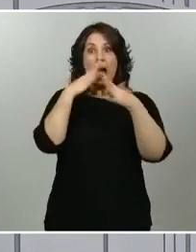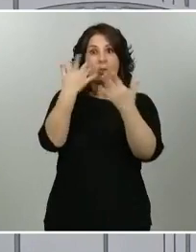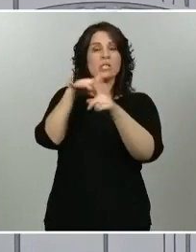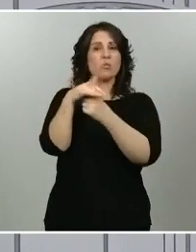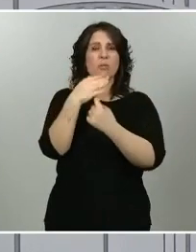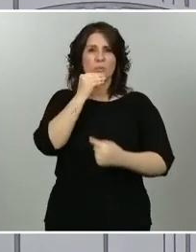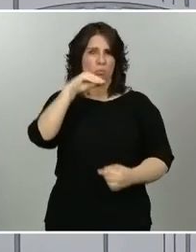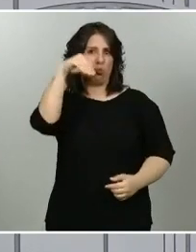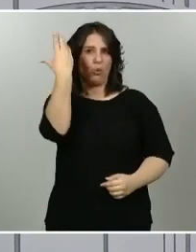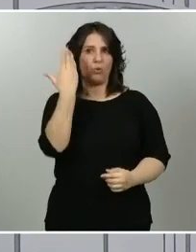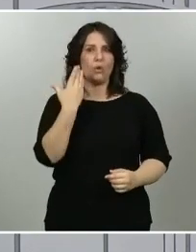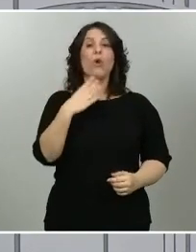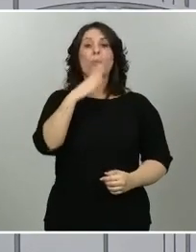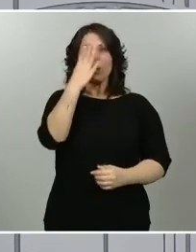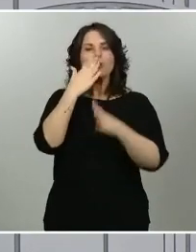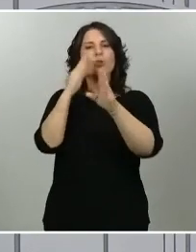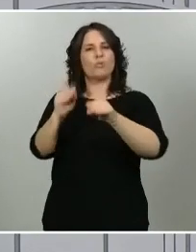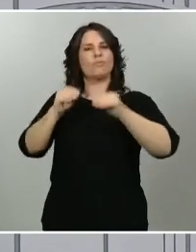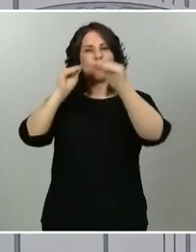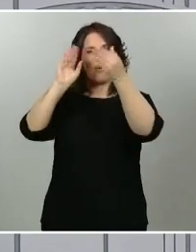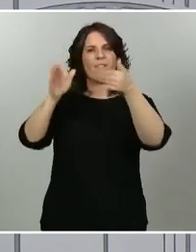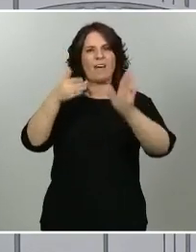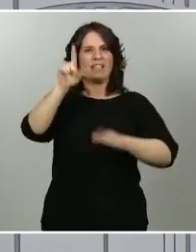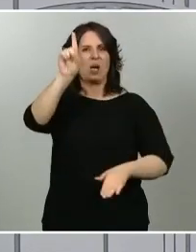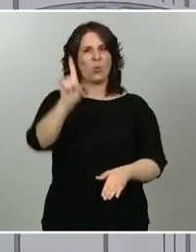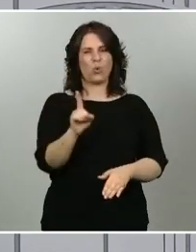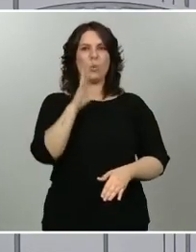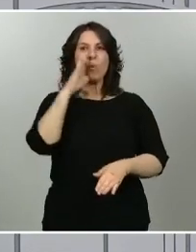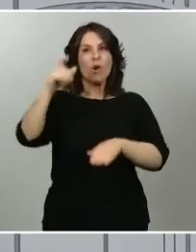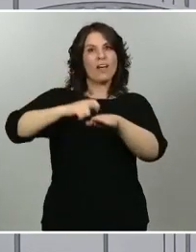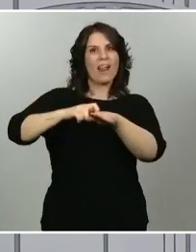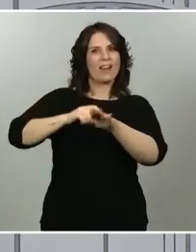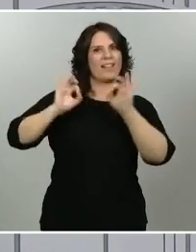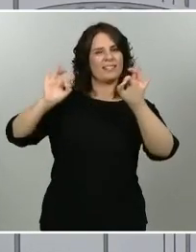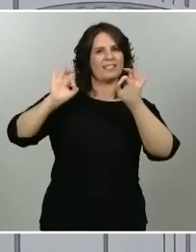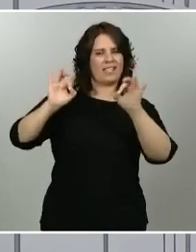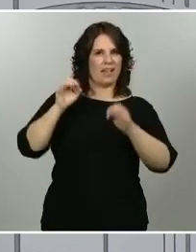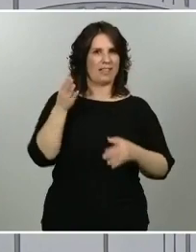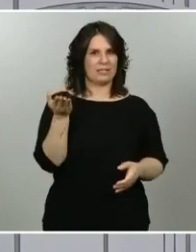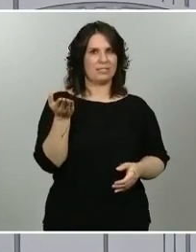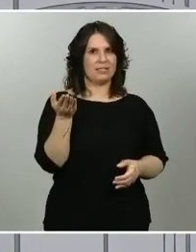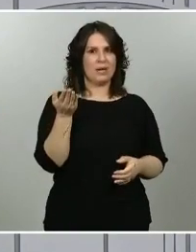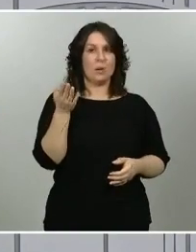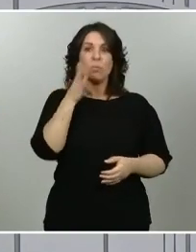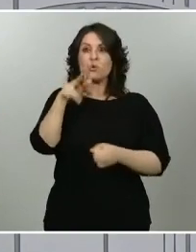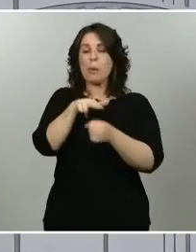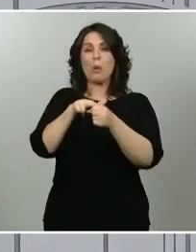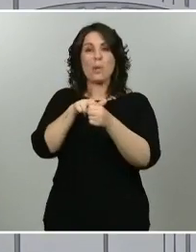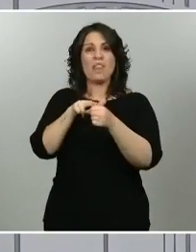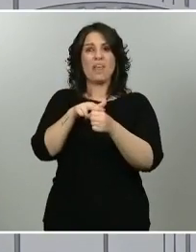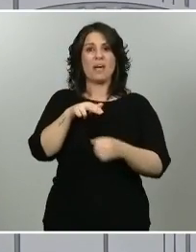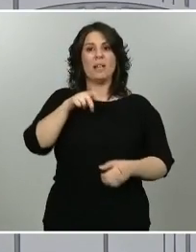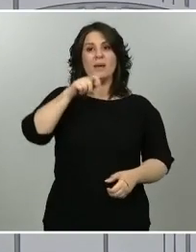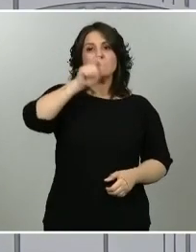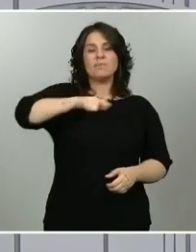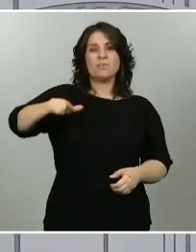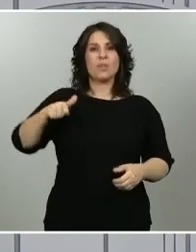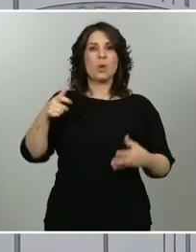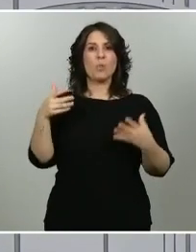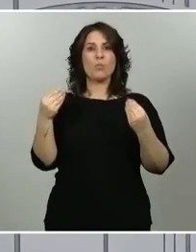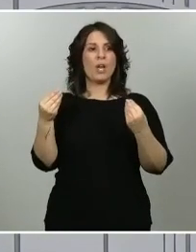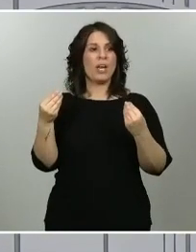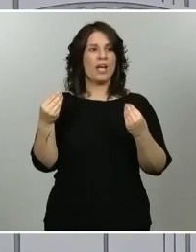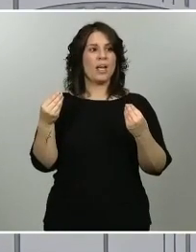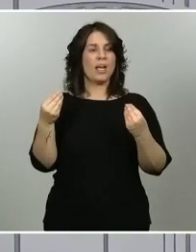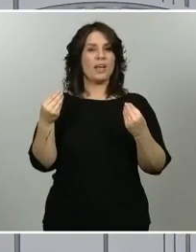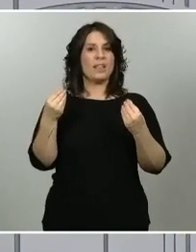ha progresado. Cuenca, por sus características particulares, es una provincia con una población más dispersa, más aislada, ha podido